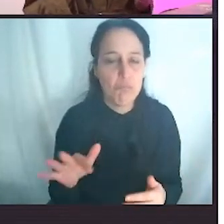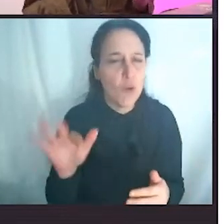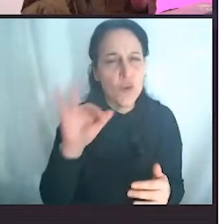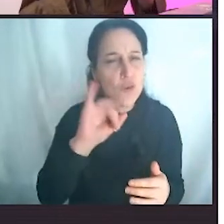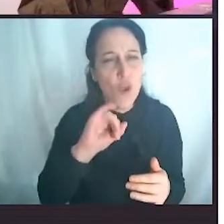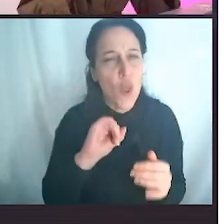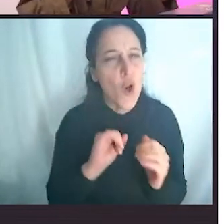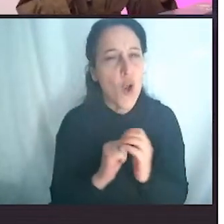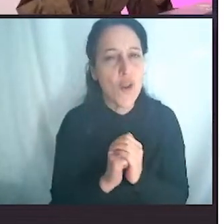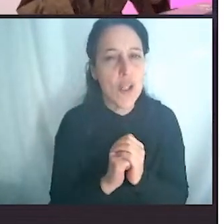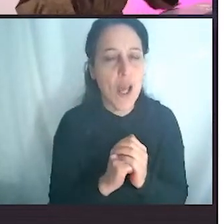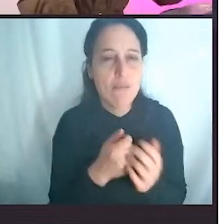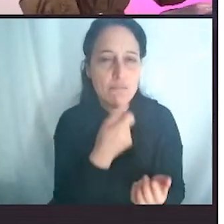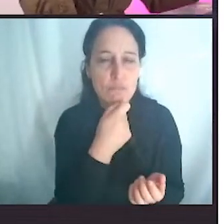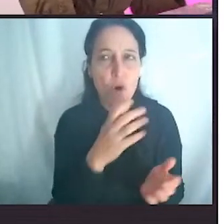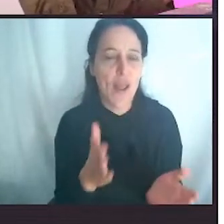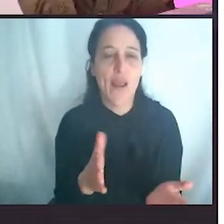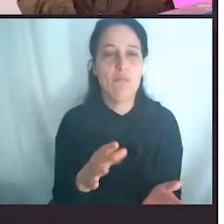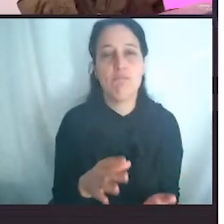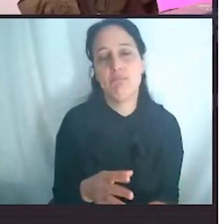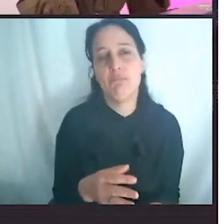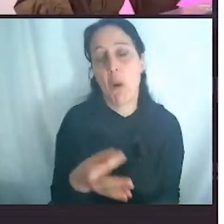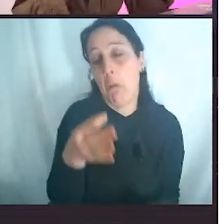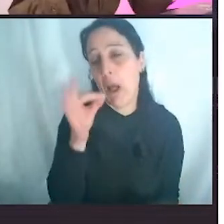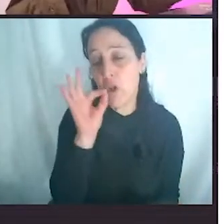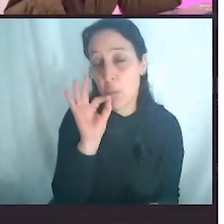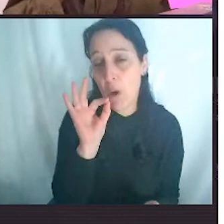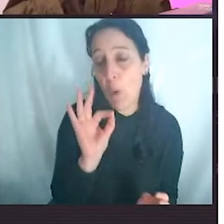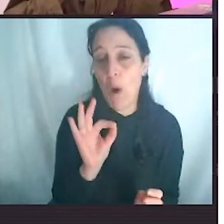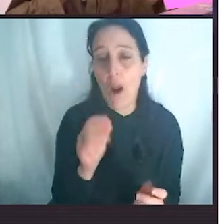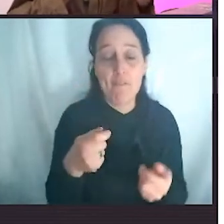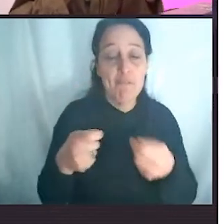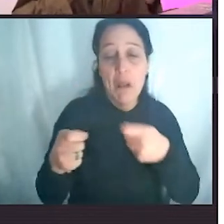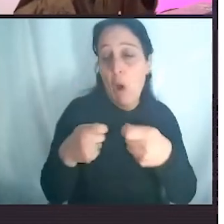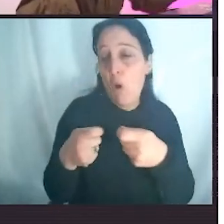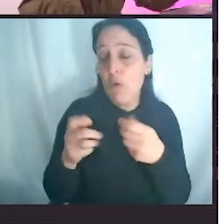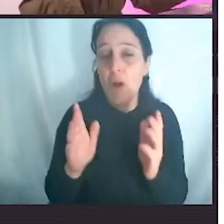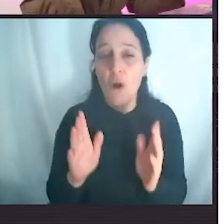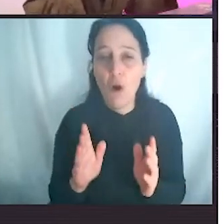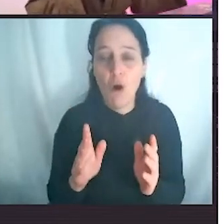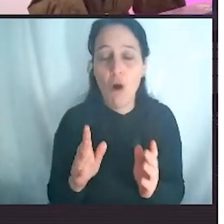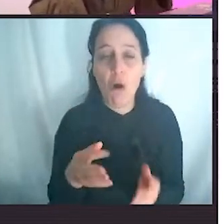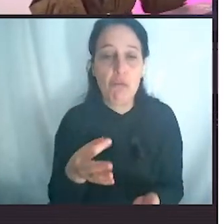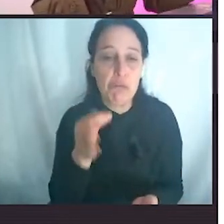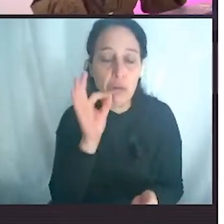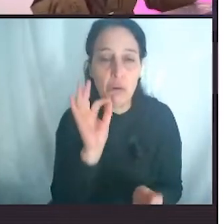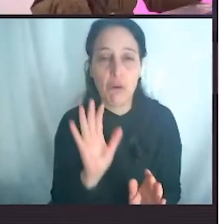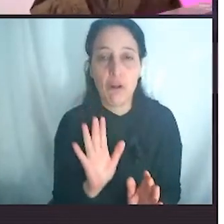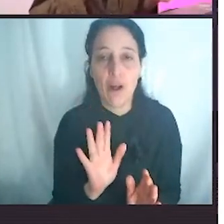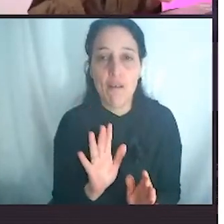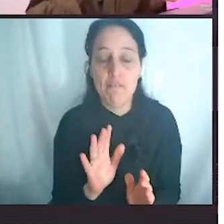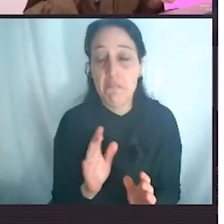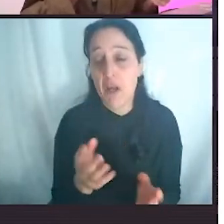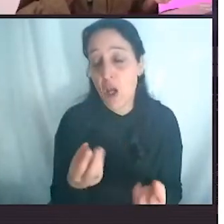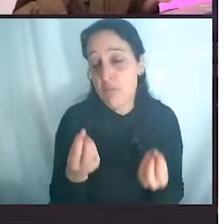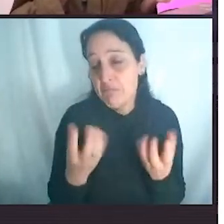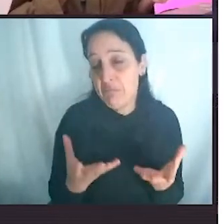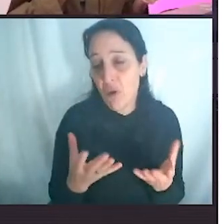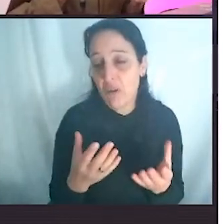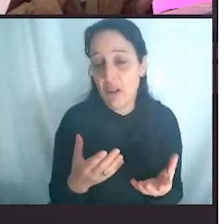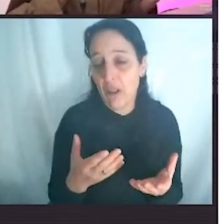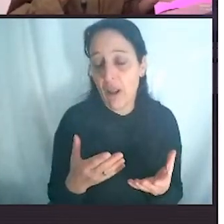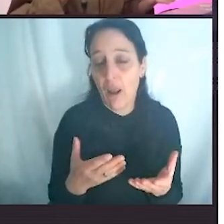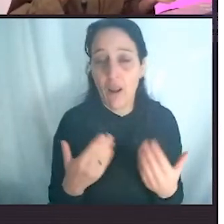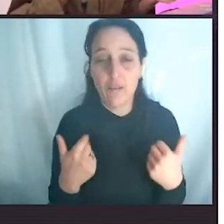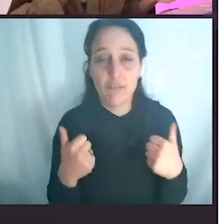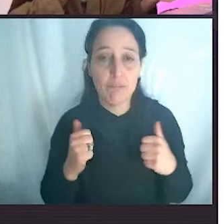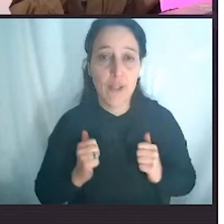elegimos ir a un café en algún lugar que no conocemos y no sabemos dónde sentarnos un rato a trabajar o simplemente juntarnos con algún amigo o